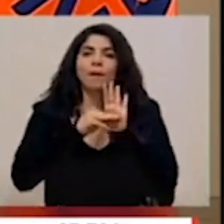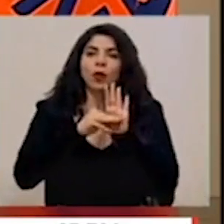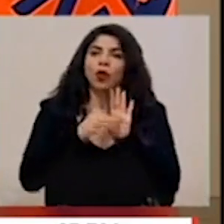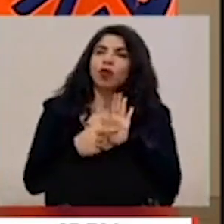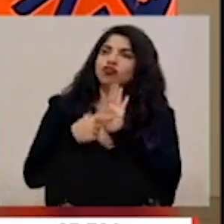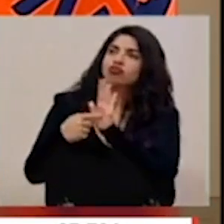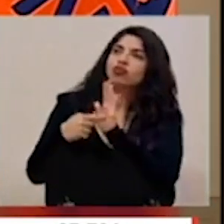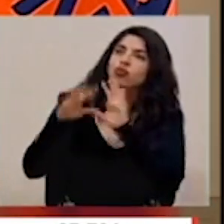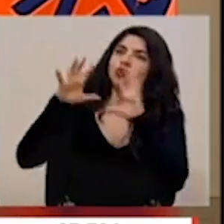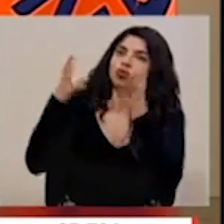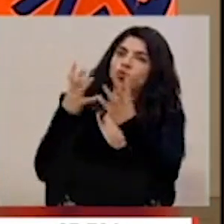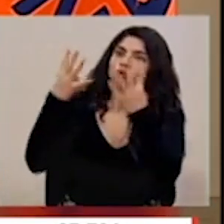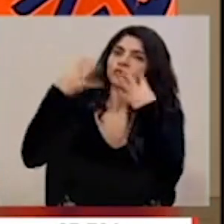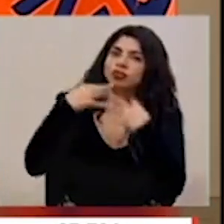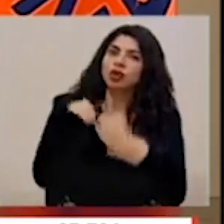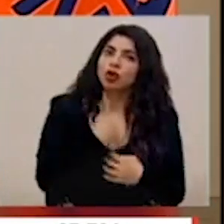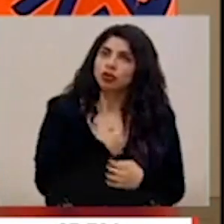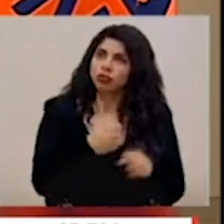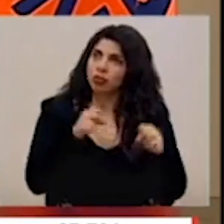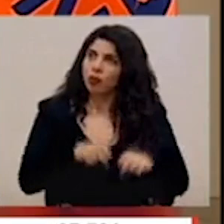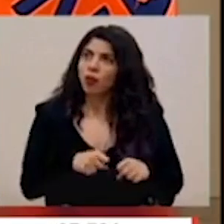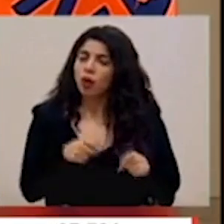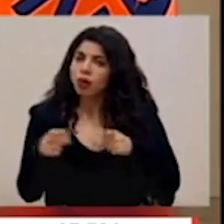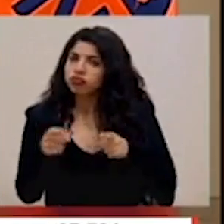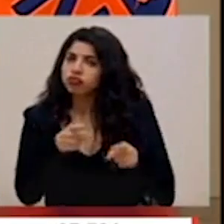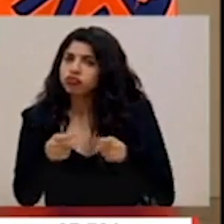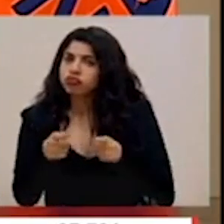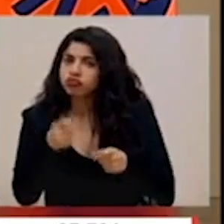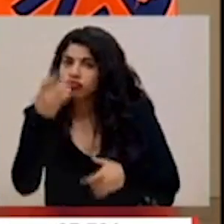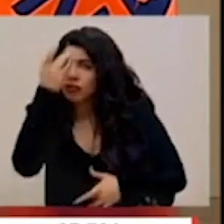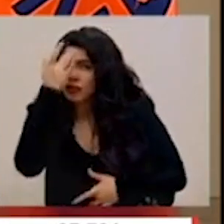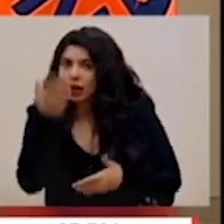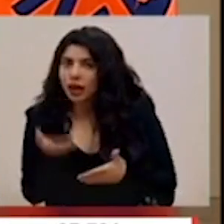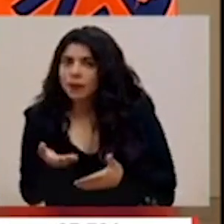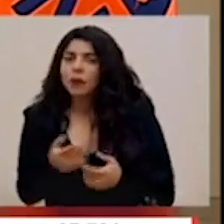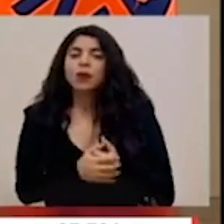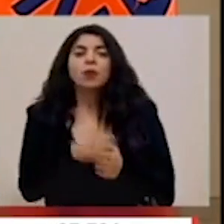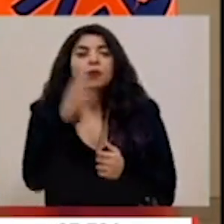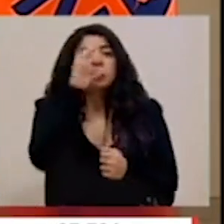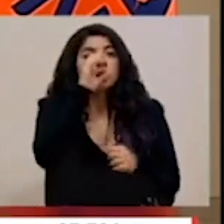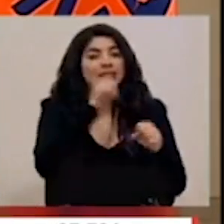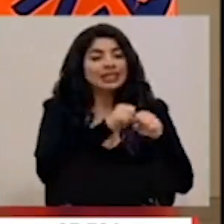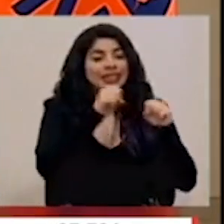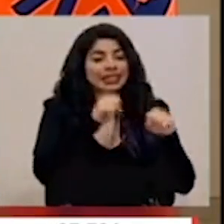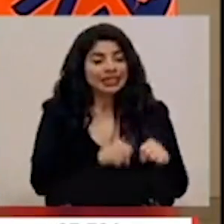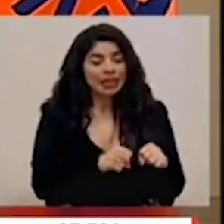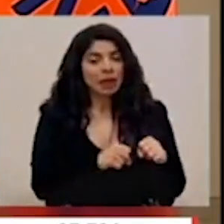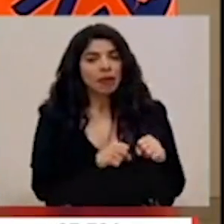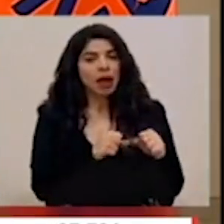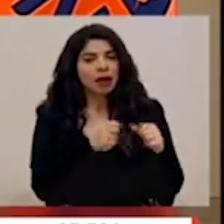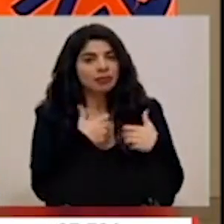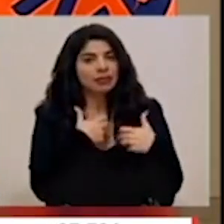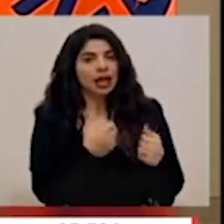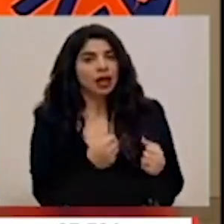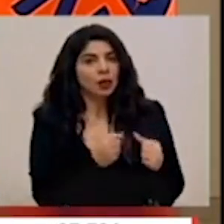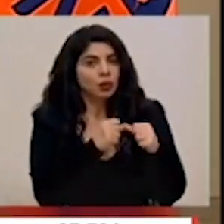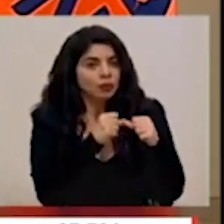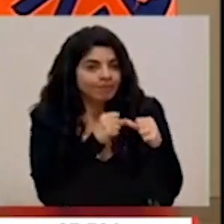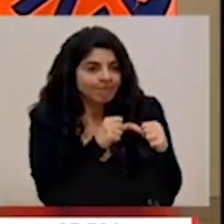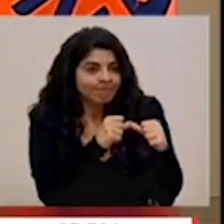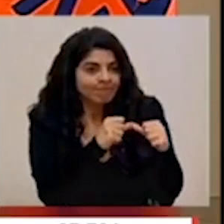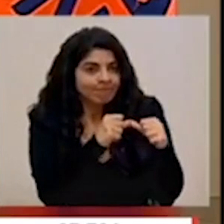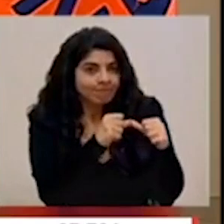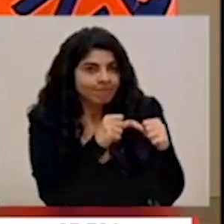el mundo, donde podamos controlar los casos, garantizar que el sistema, perdón, que el sistema de salud pueda